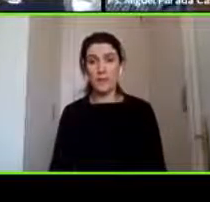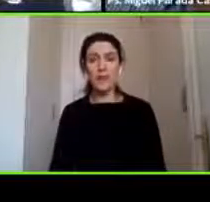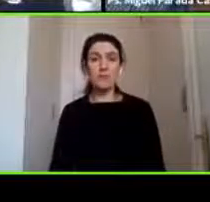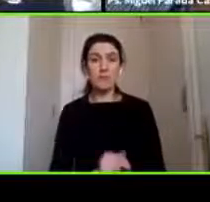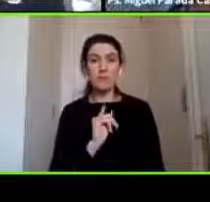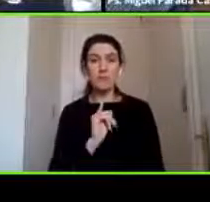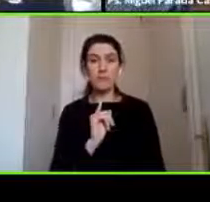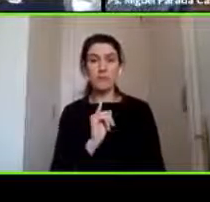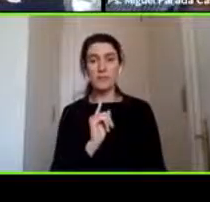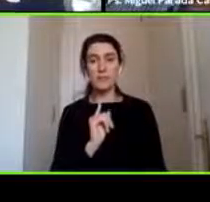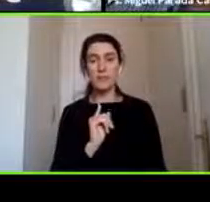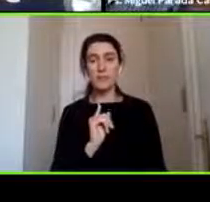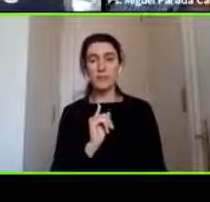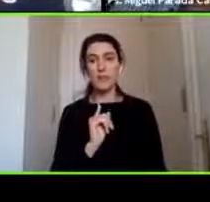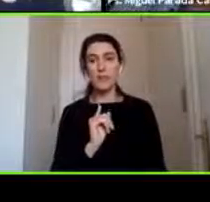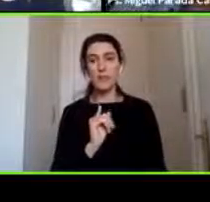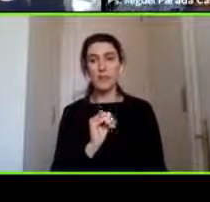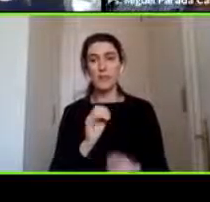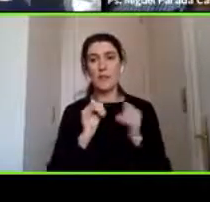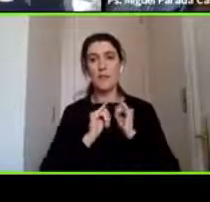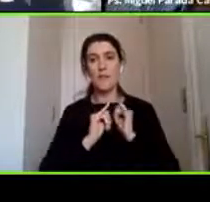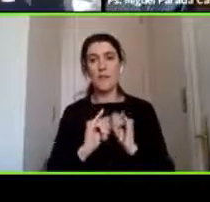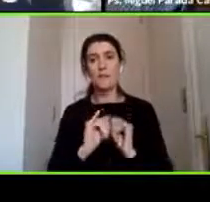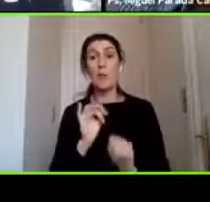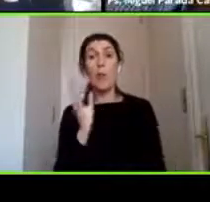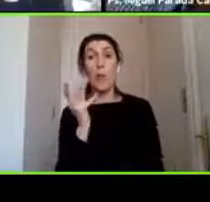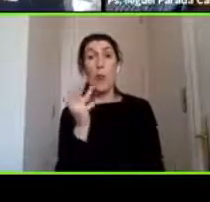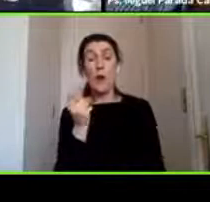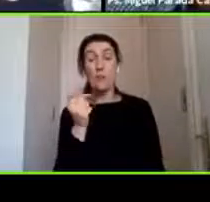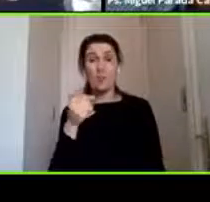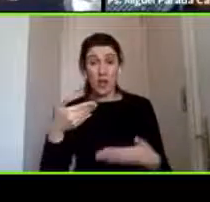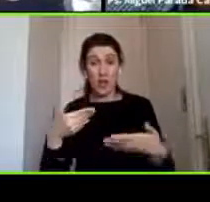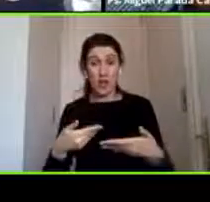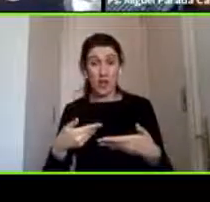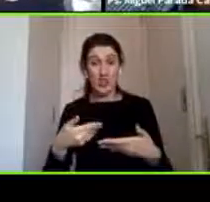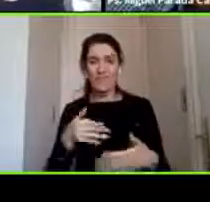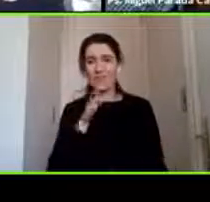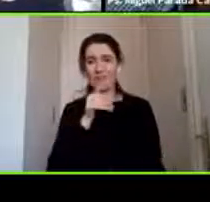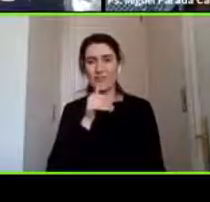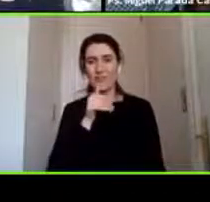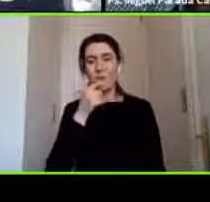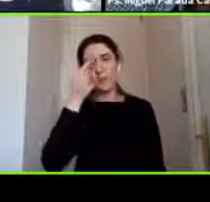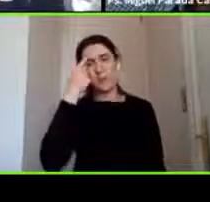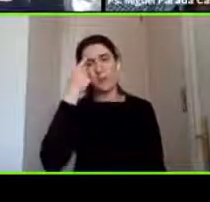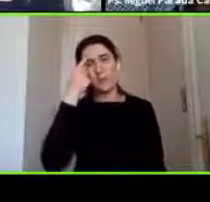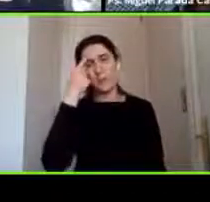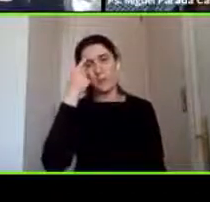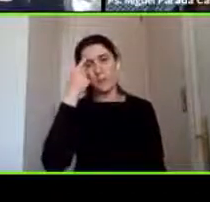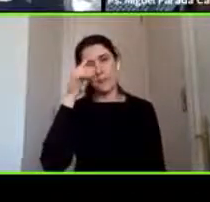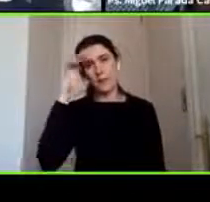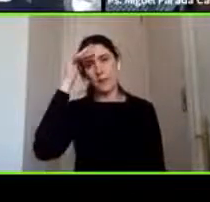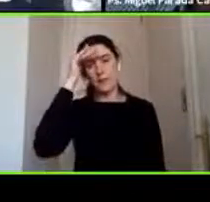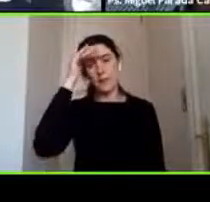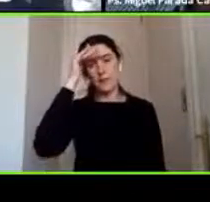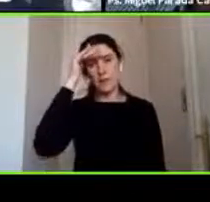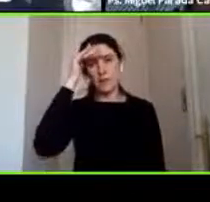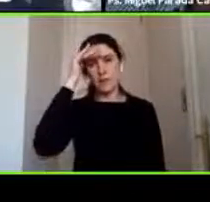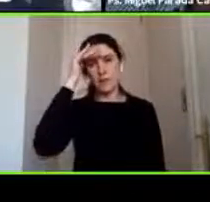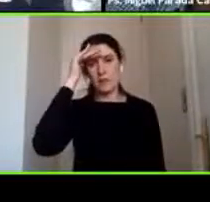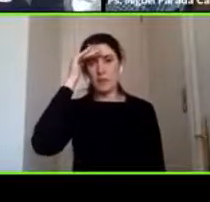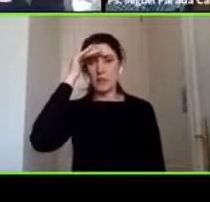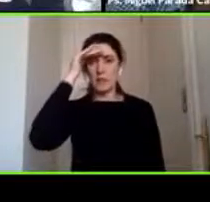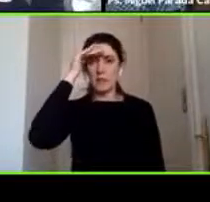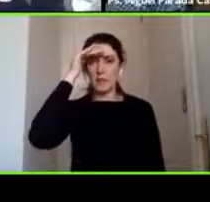el dato de la prevalencia no lo manejo ahora pero sin embargo la experiencia frente a las